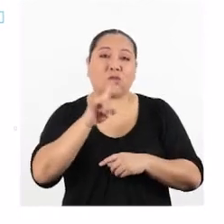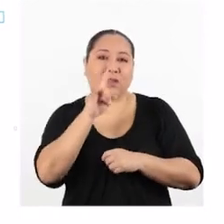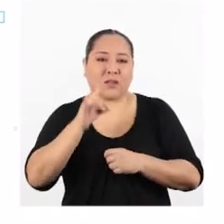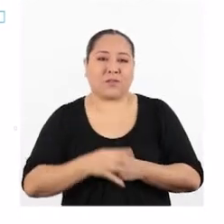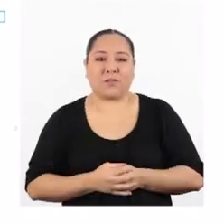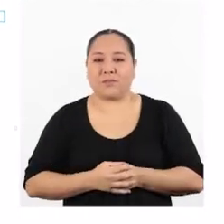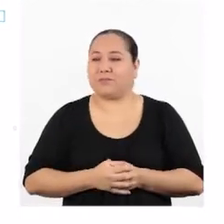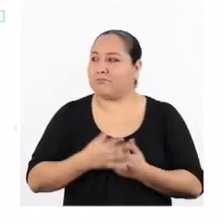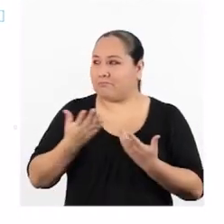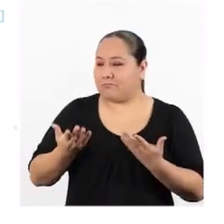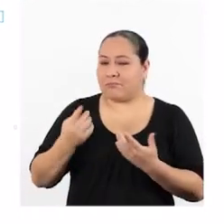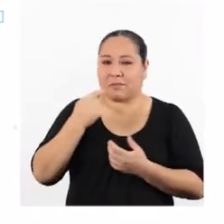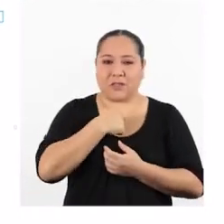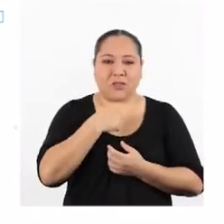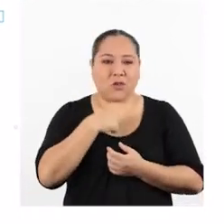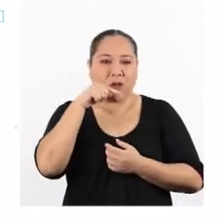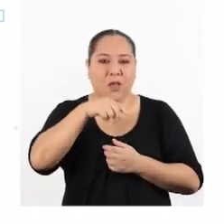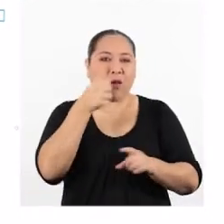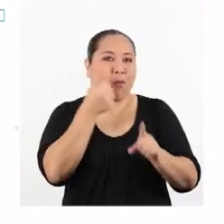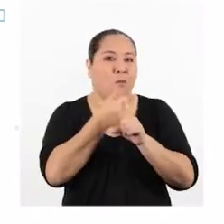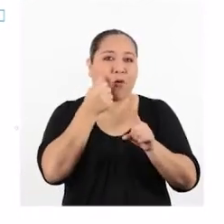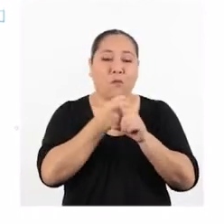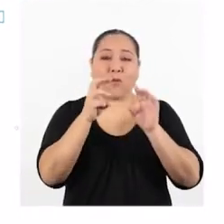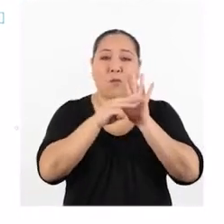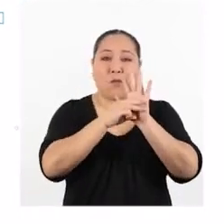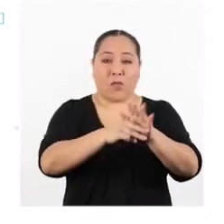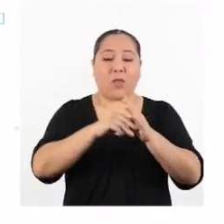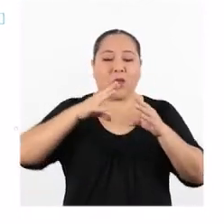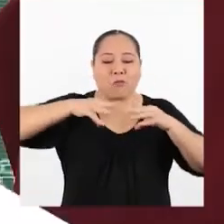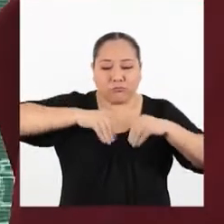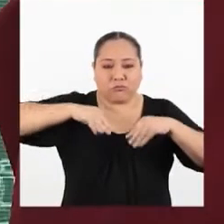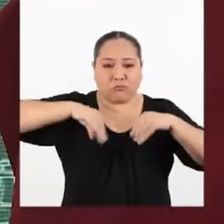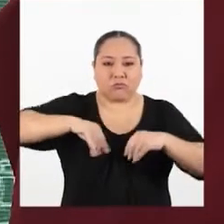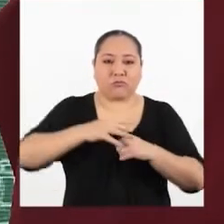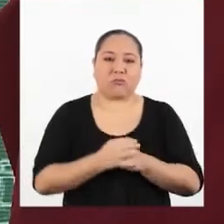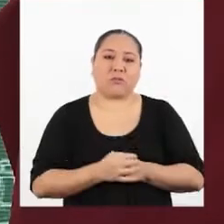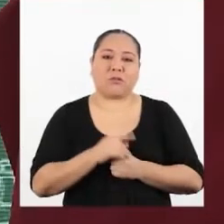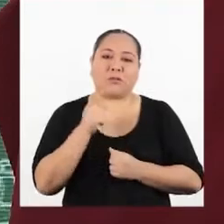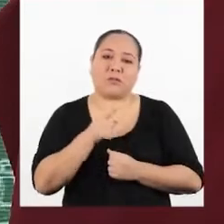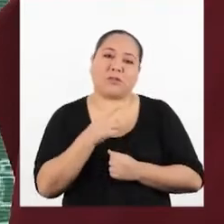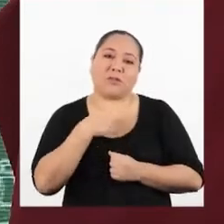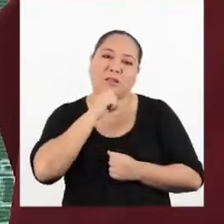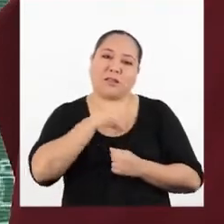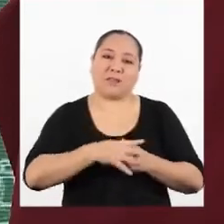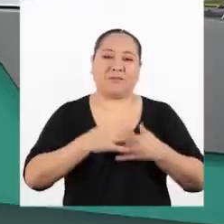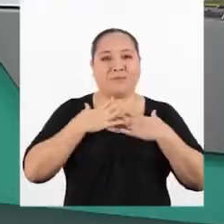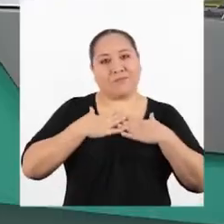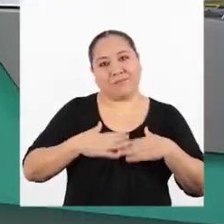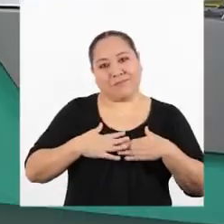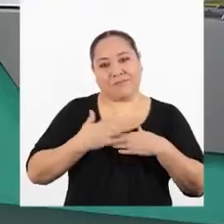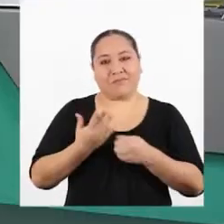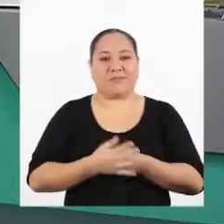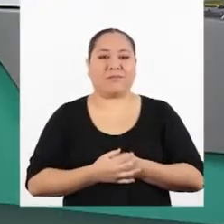Bueno, pues yo tengo aquí mi propio modelo de cartón y madera, por no decir de carne y hueso.